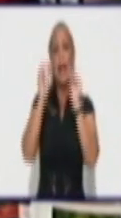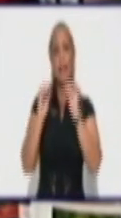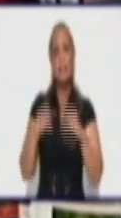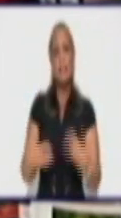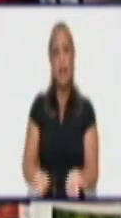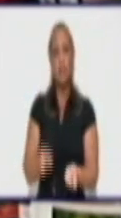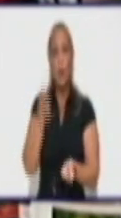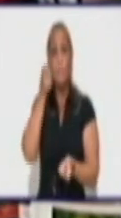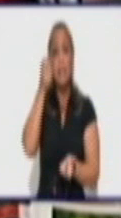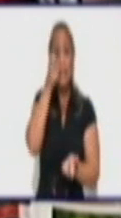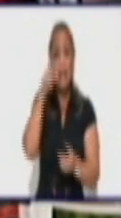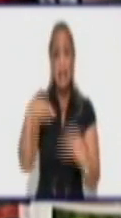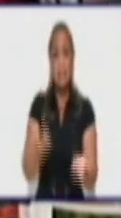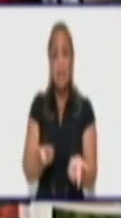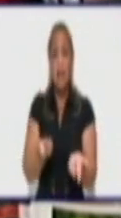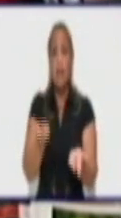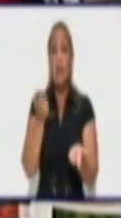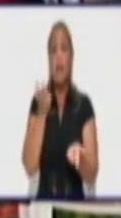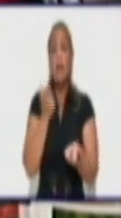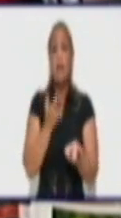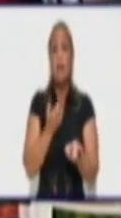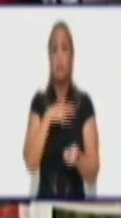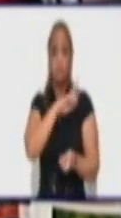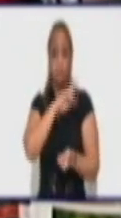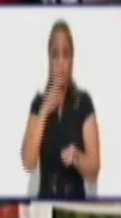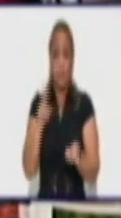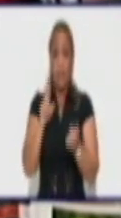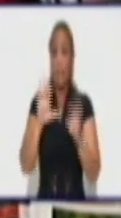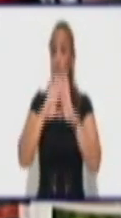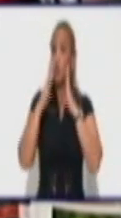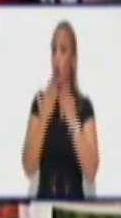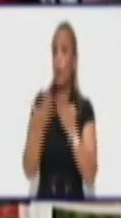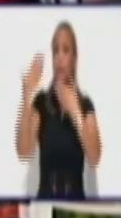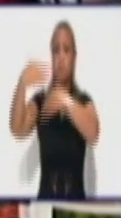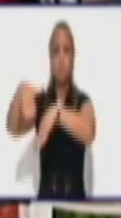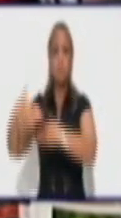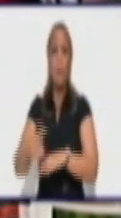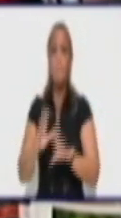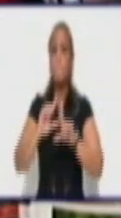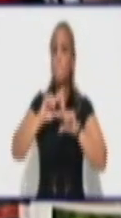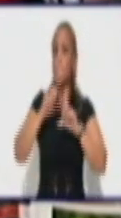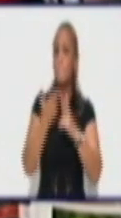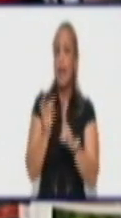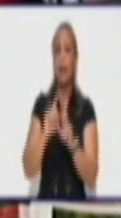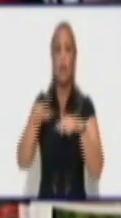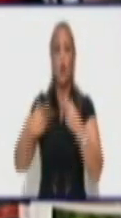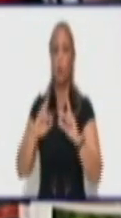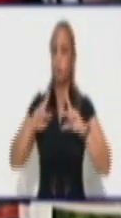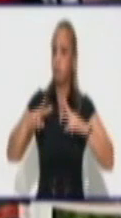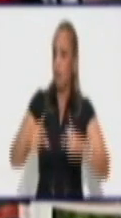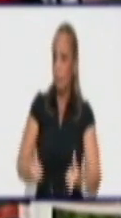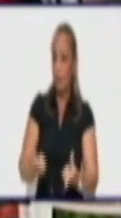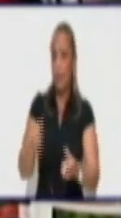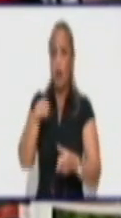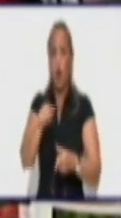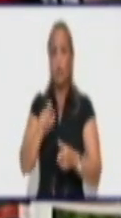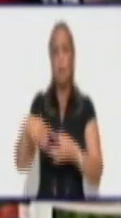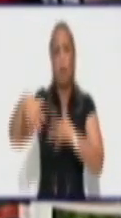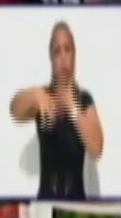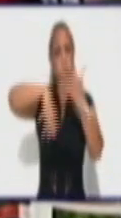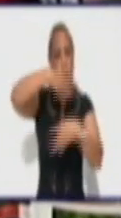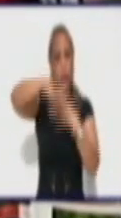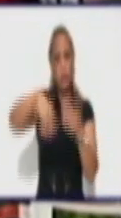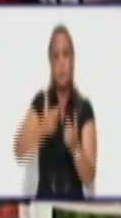vigilancia popular revolucionaria en todas nuestras cuadras para que no se vuelvan a repetir estos disturbios. Al igual que